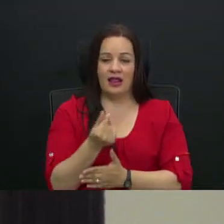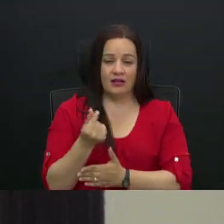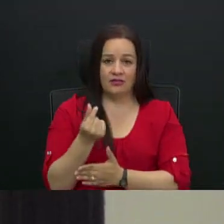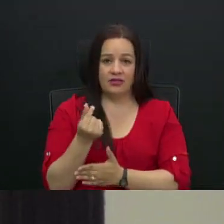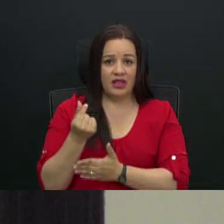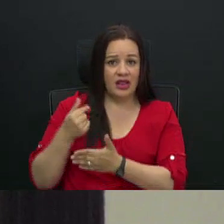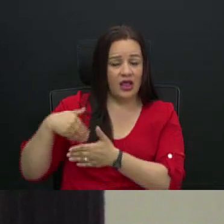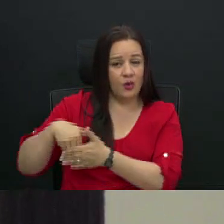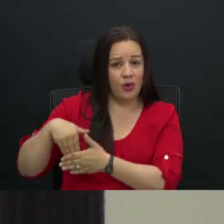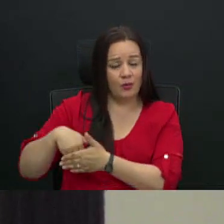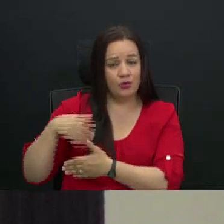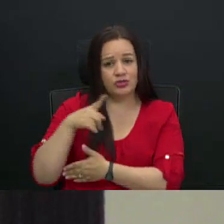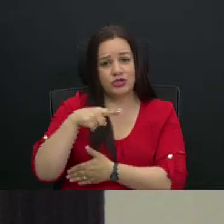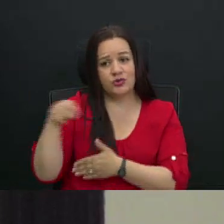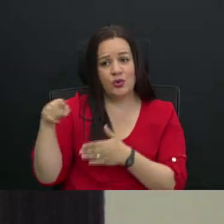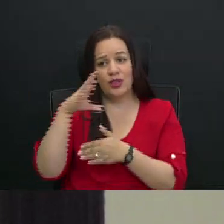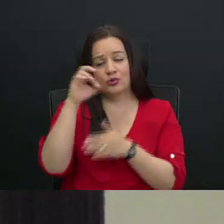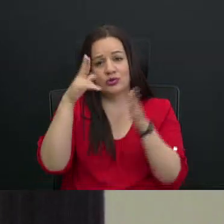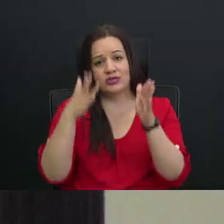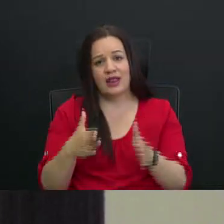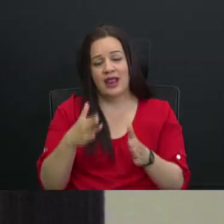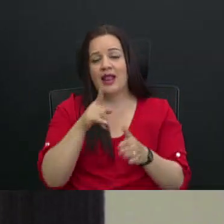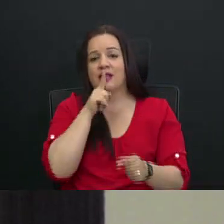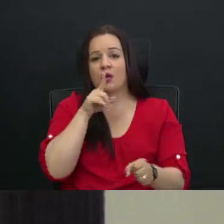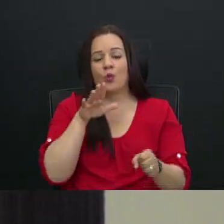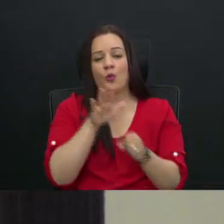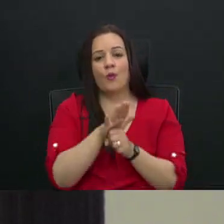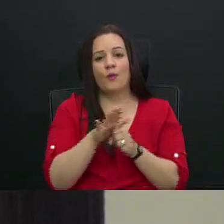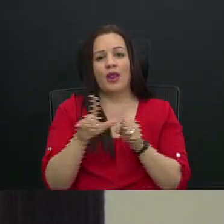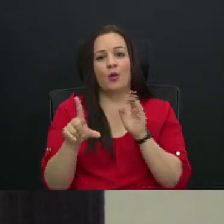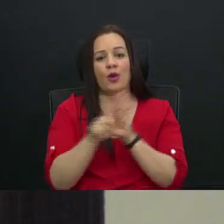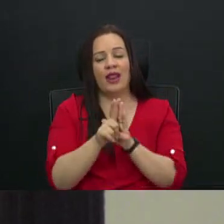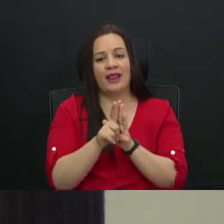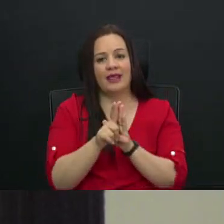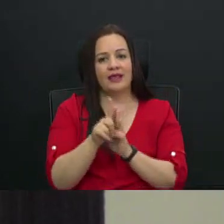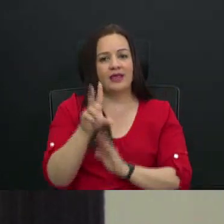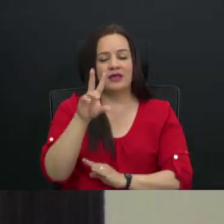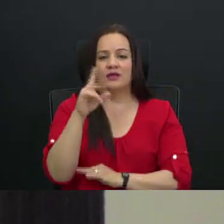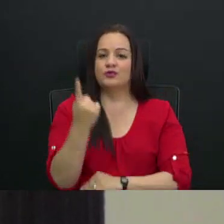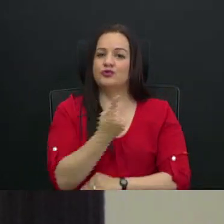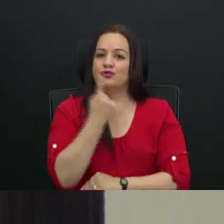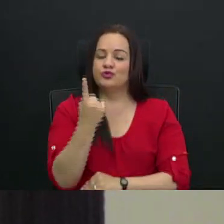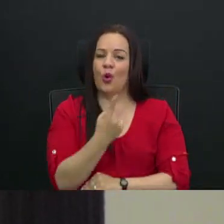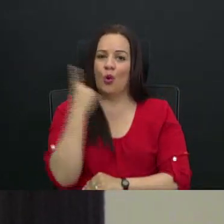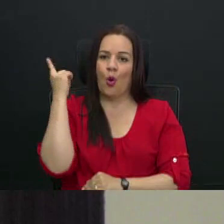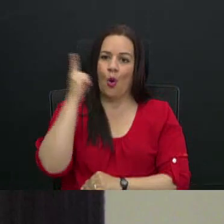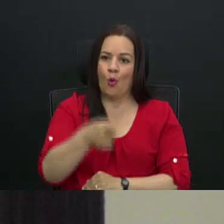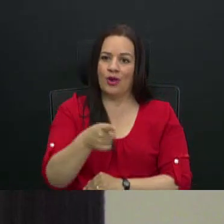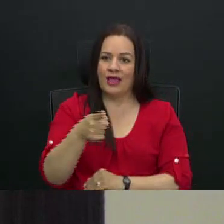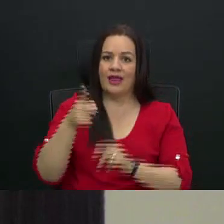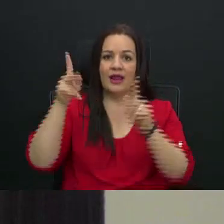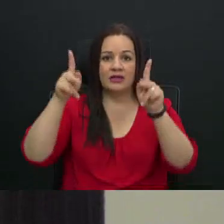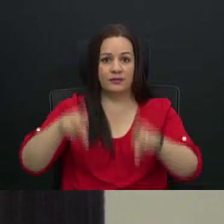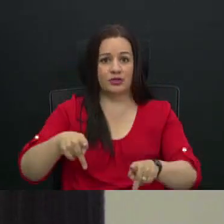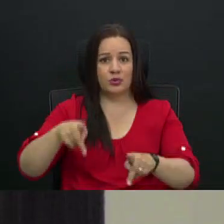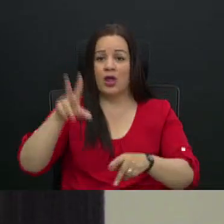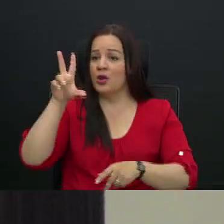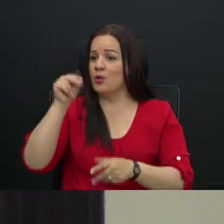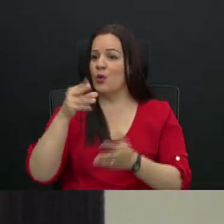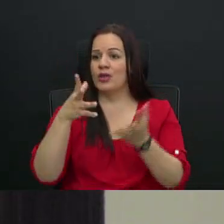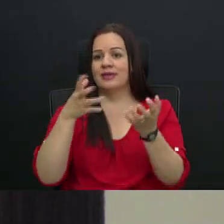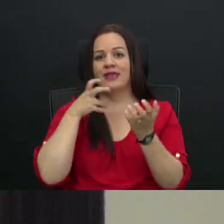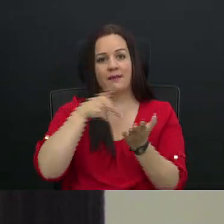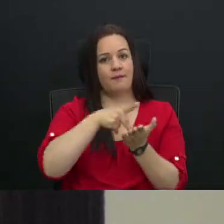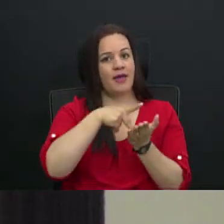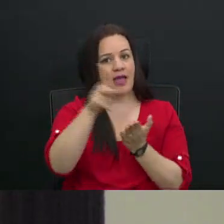la ley y que esté cumpliendo con la ley. Es nada más obligar a los que no quieren pagar, a los que